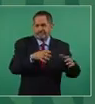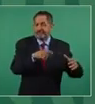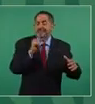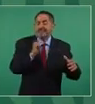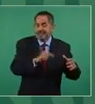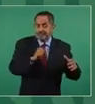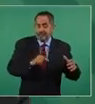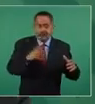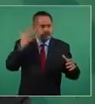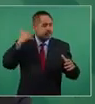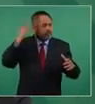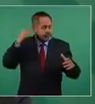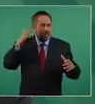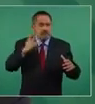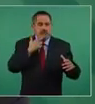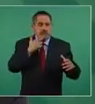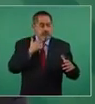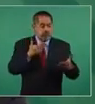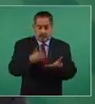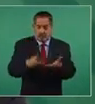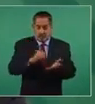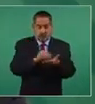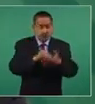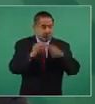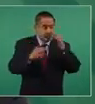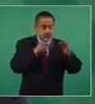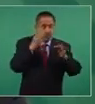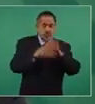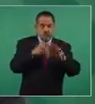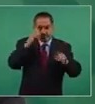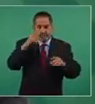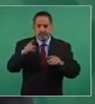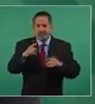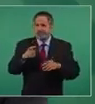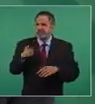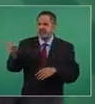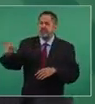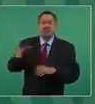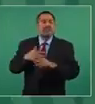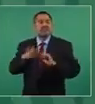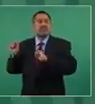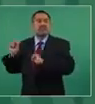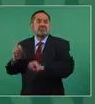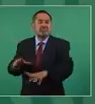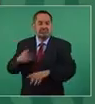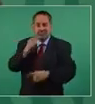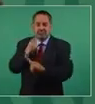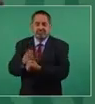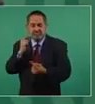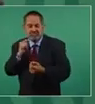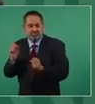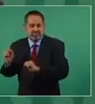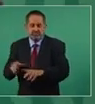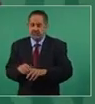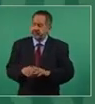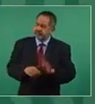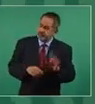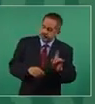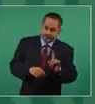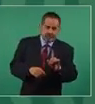que se usó hasta en esta campaña para decir que nosotros abandonamos a las niñas y a los niños.